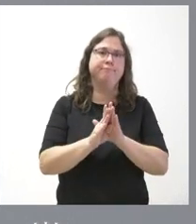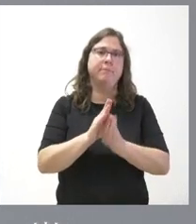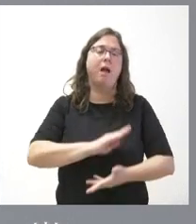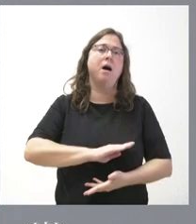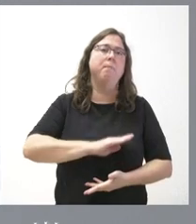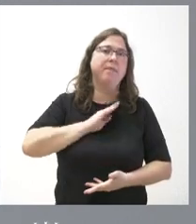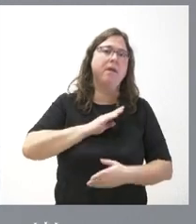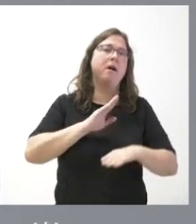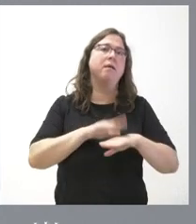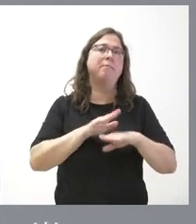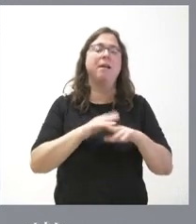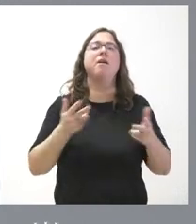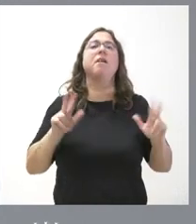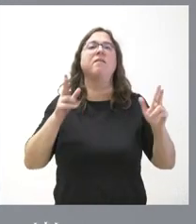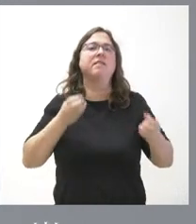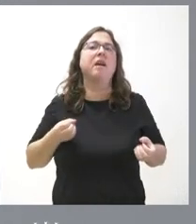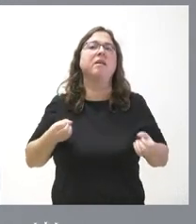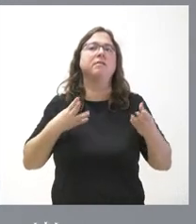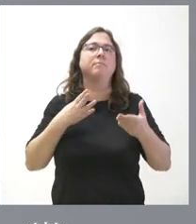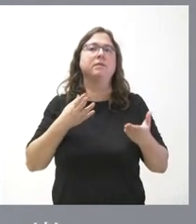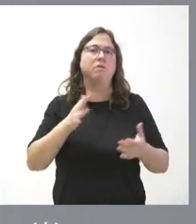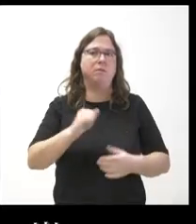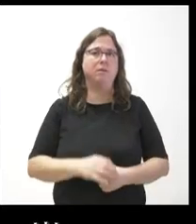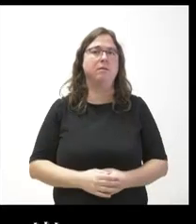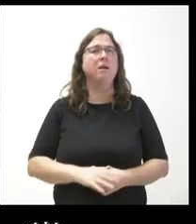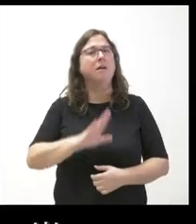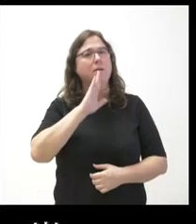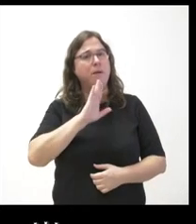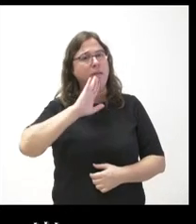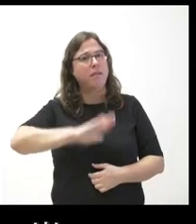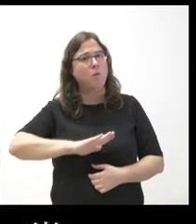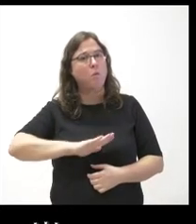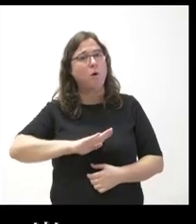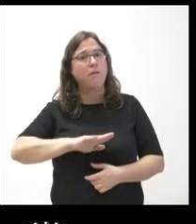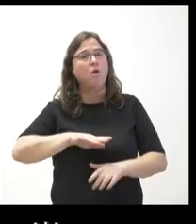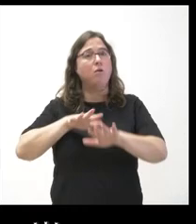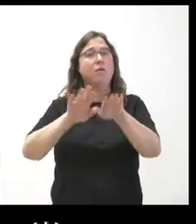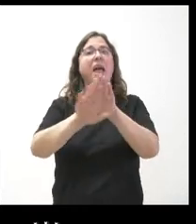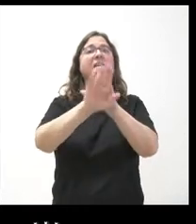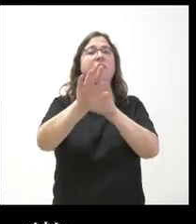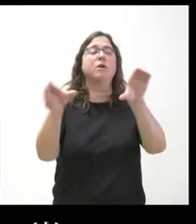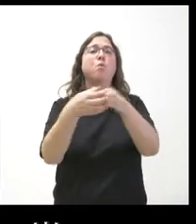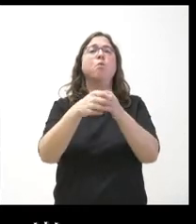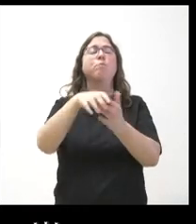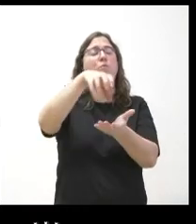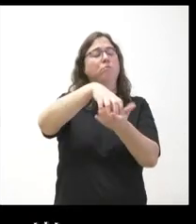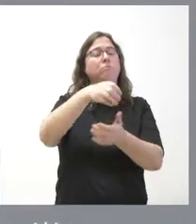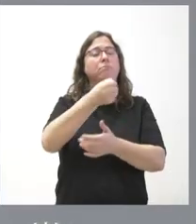de la libertad de expresión que tenemos todos los españoles ¿Le parecen correctas las concentraciones frente a las sedes del PSOE?